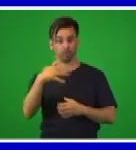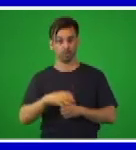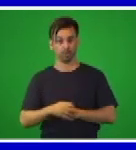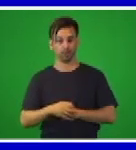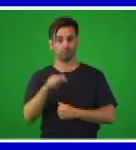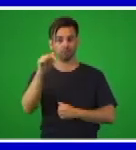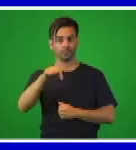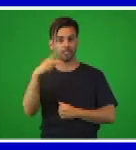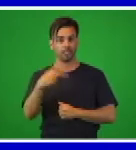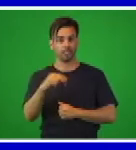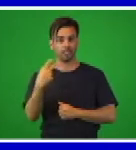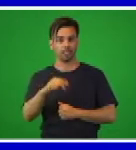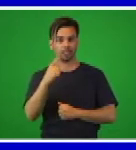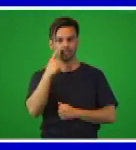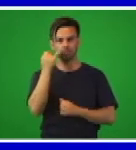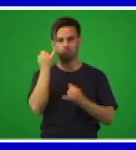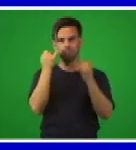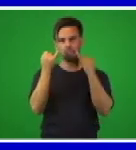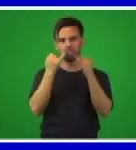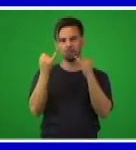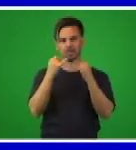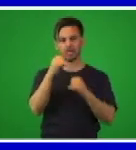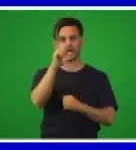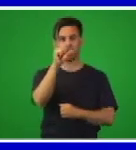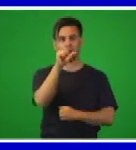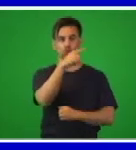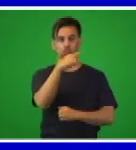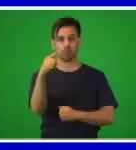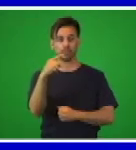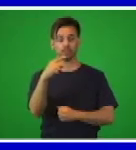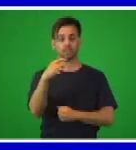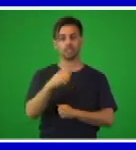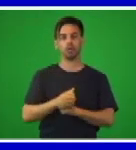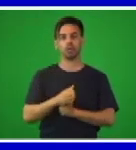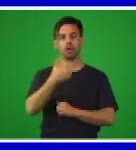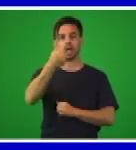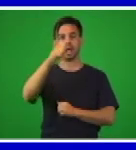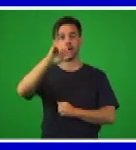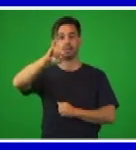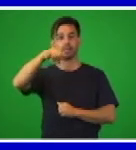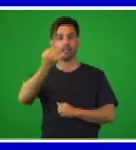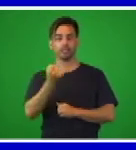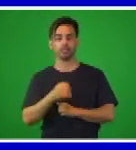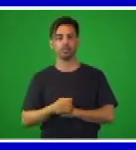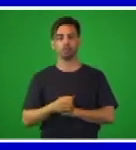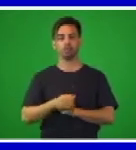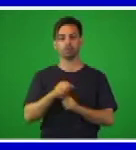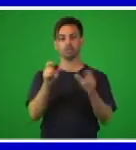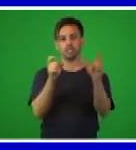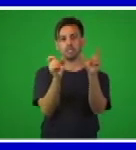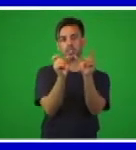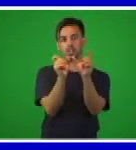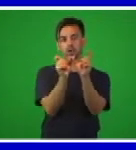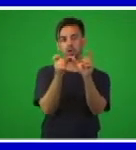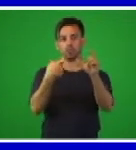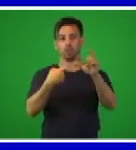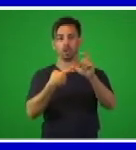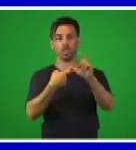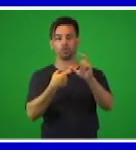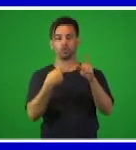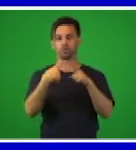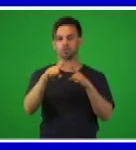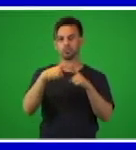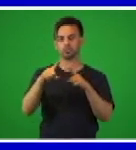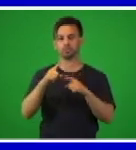sustantivos, adjetivos, sinónimos, antónimos y en los tiempos fundamentales del verbo. Y otro contenido que